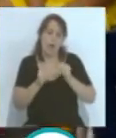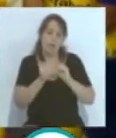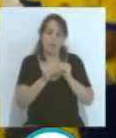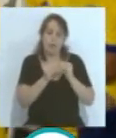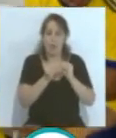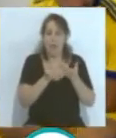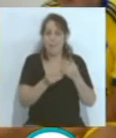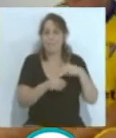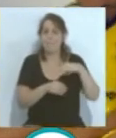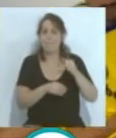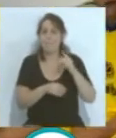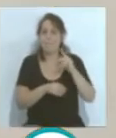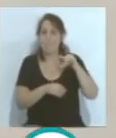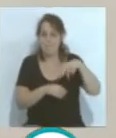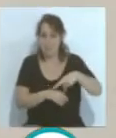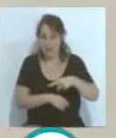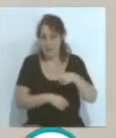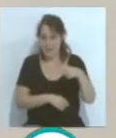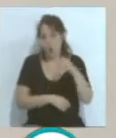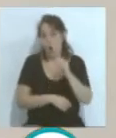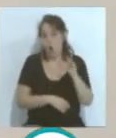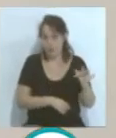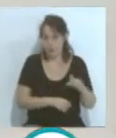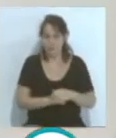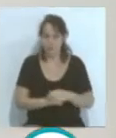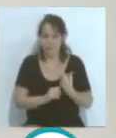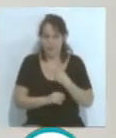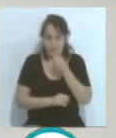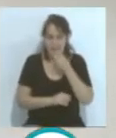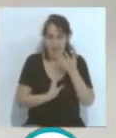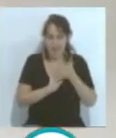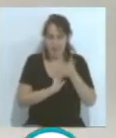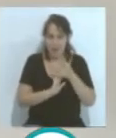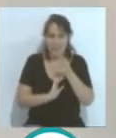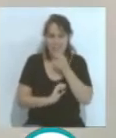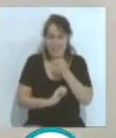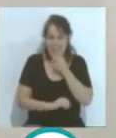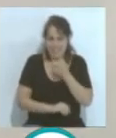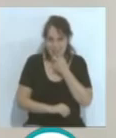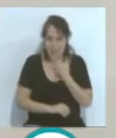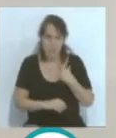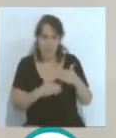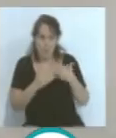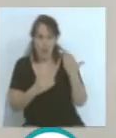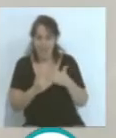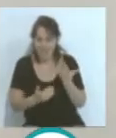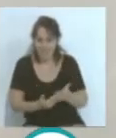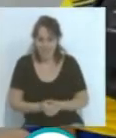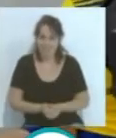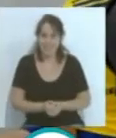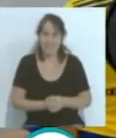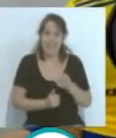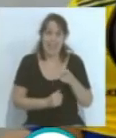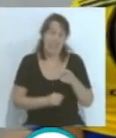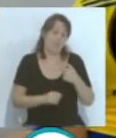Sí, el making of. Qué bien que ando, ¿eh? Con el supermodel, no hubo. Ahí está